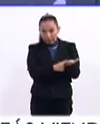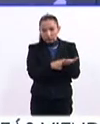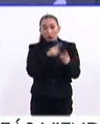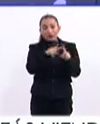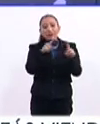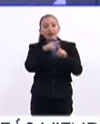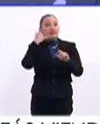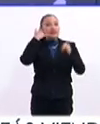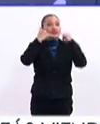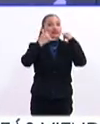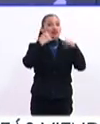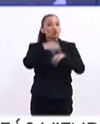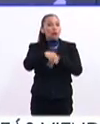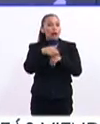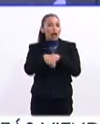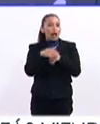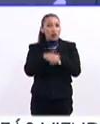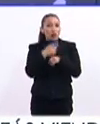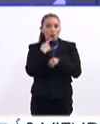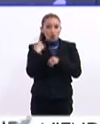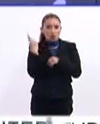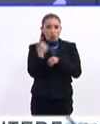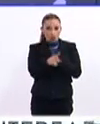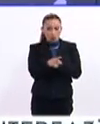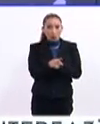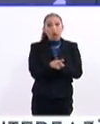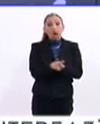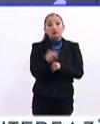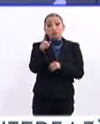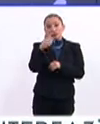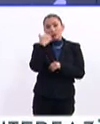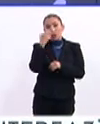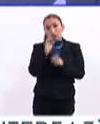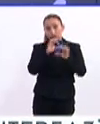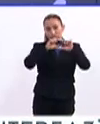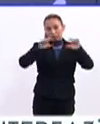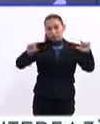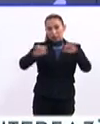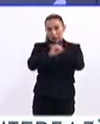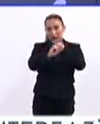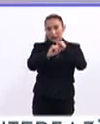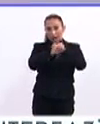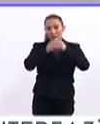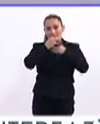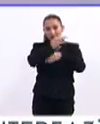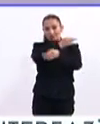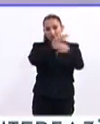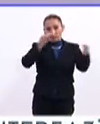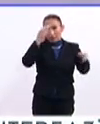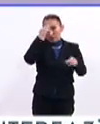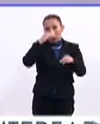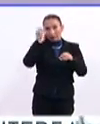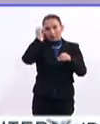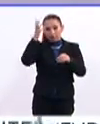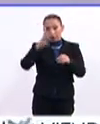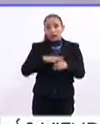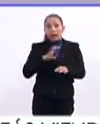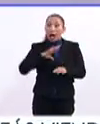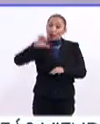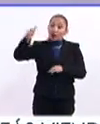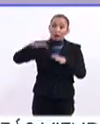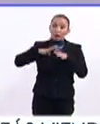varios teléfonos donde denunciar, si quieren los puedo publicar ahorita en mis redes sociales, no me los sé de memoria. También hay